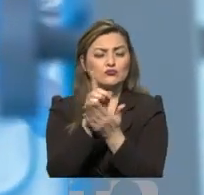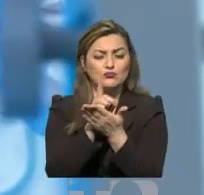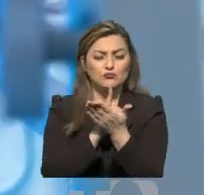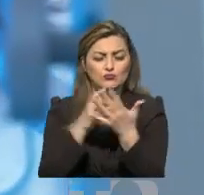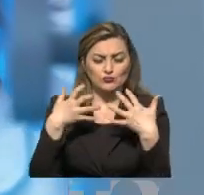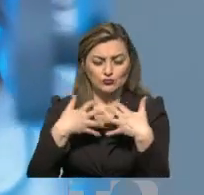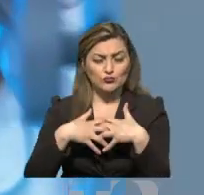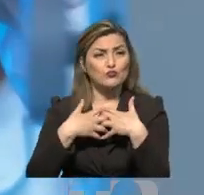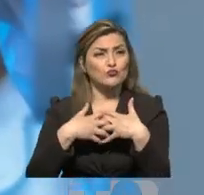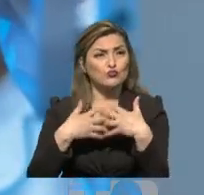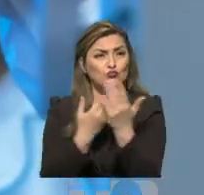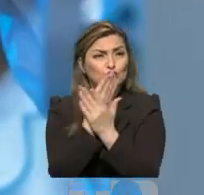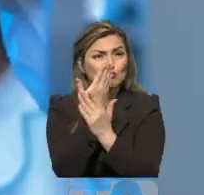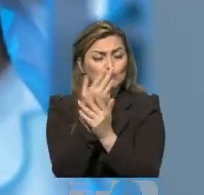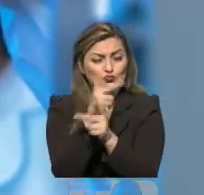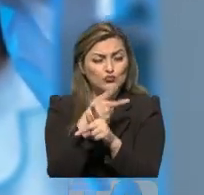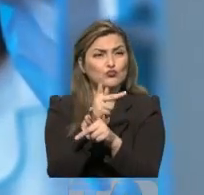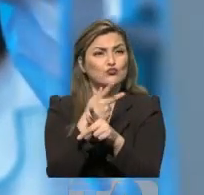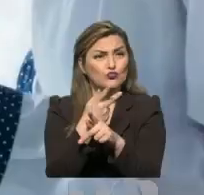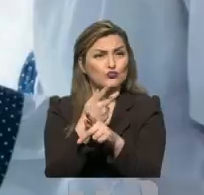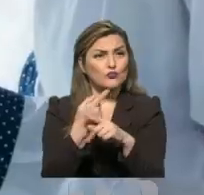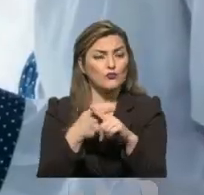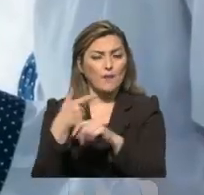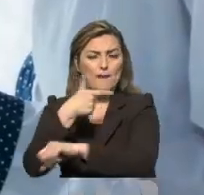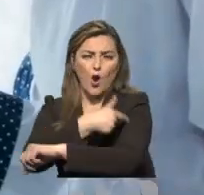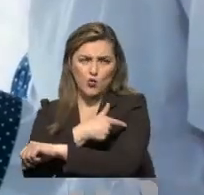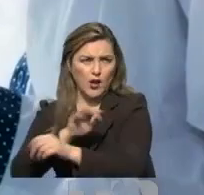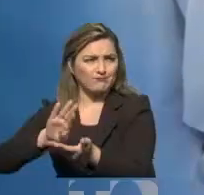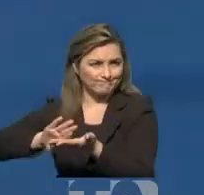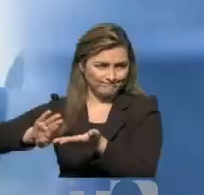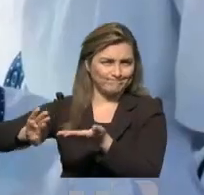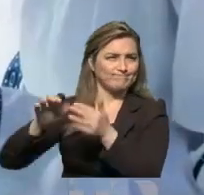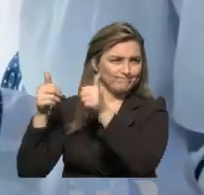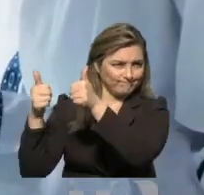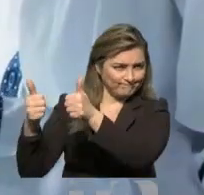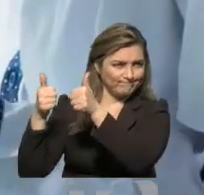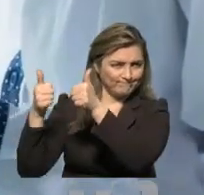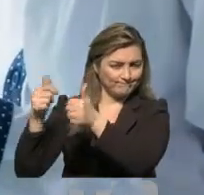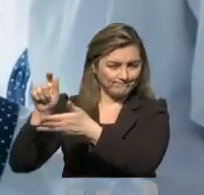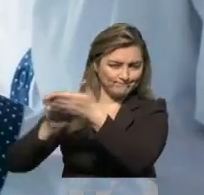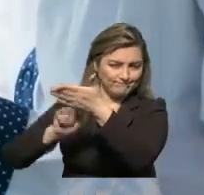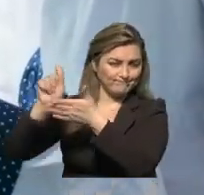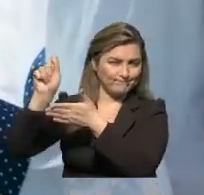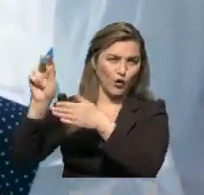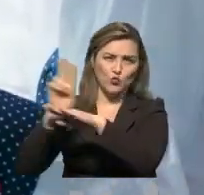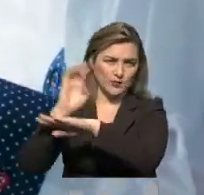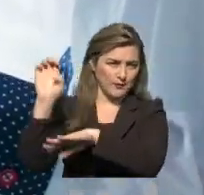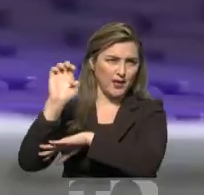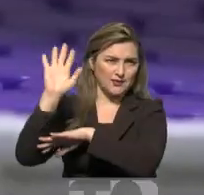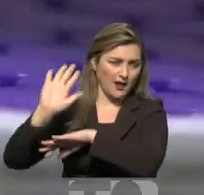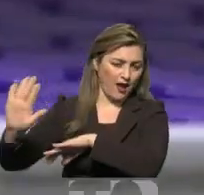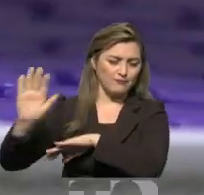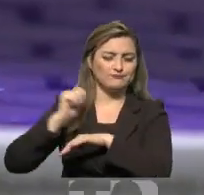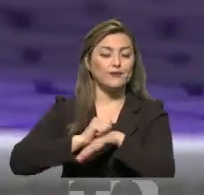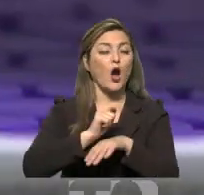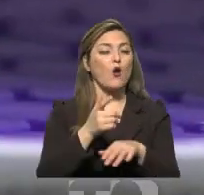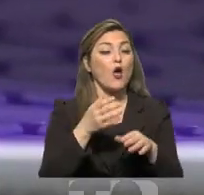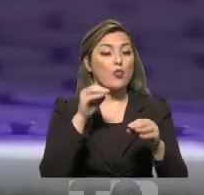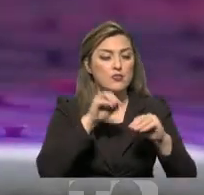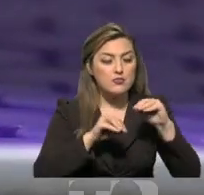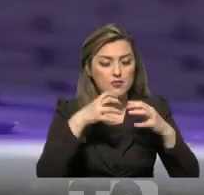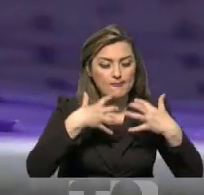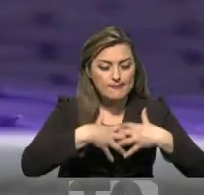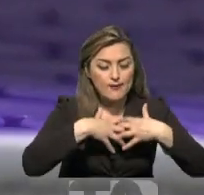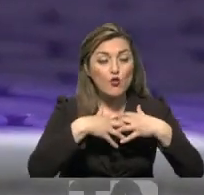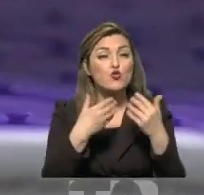fabricar un nuevo producto aparte de sus vacunas que obviamente están ya aprobadas como uso de emergencia y tienen aprobación completa